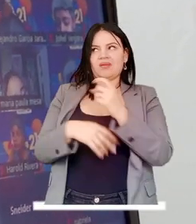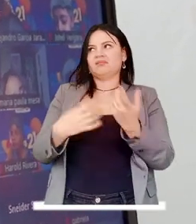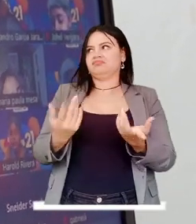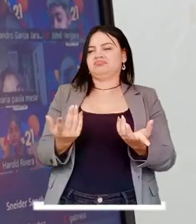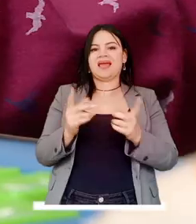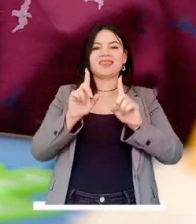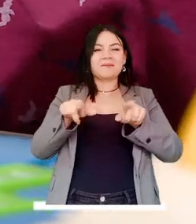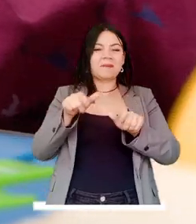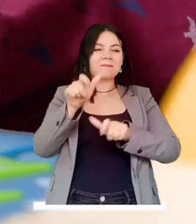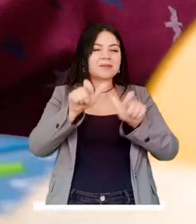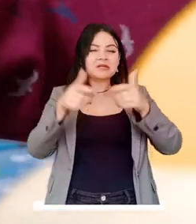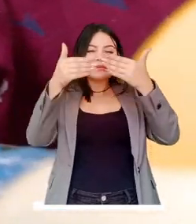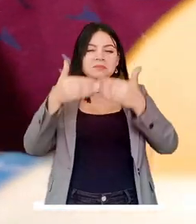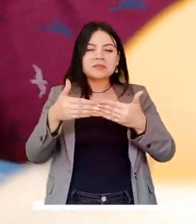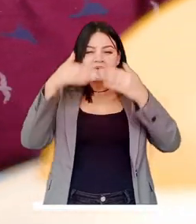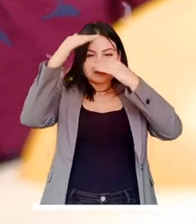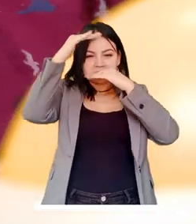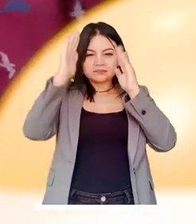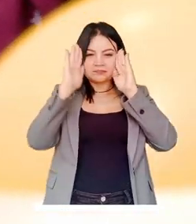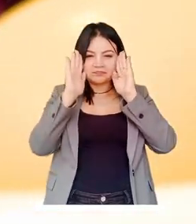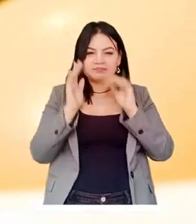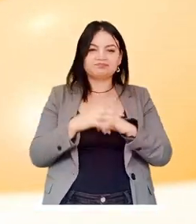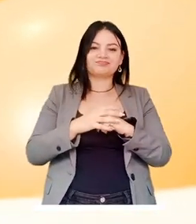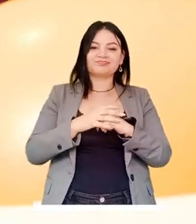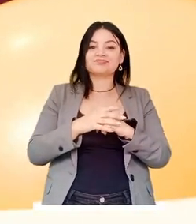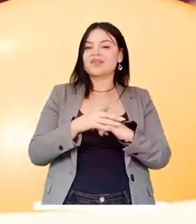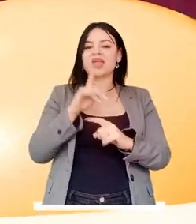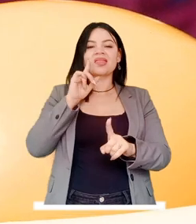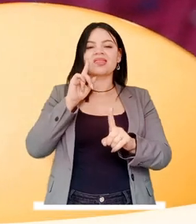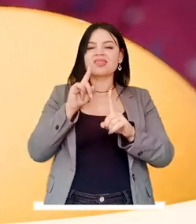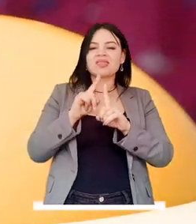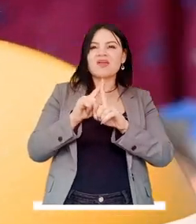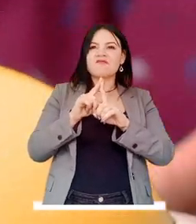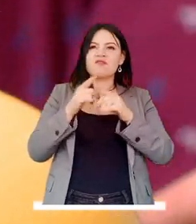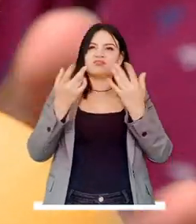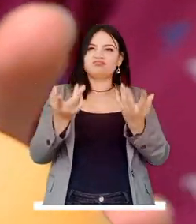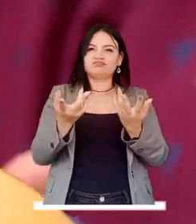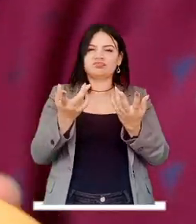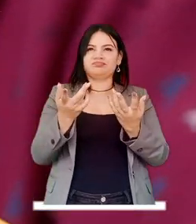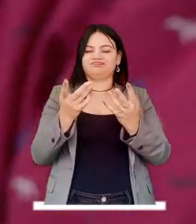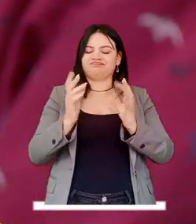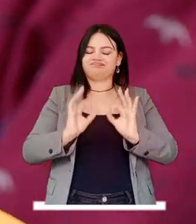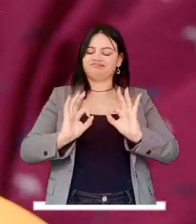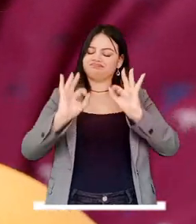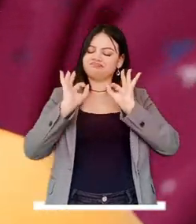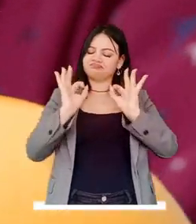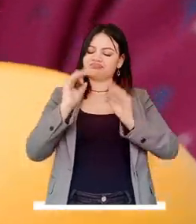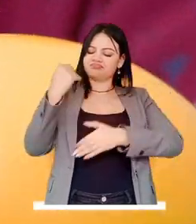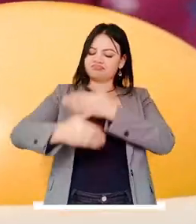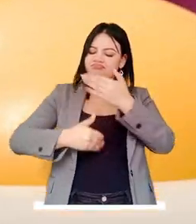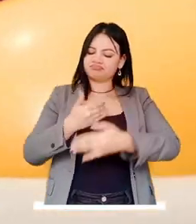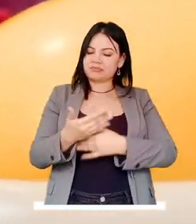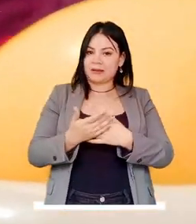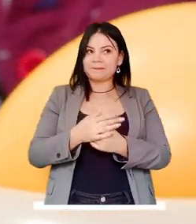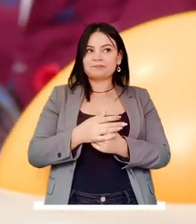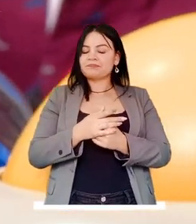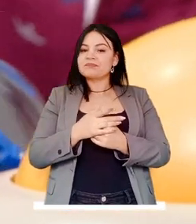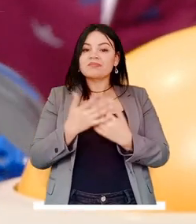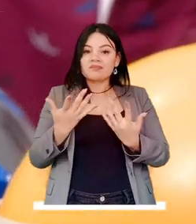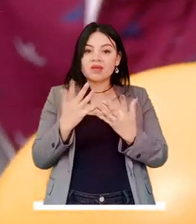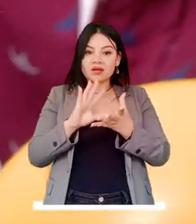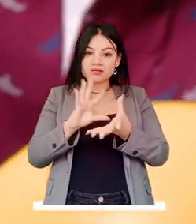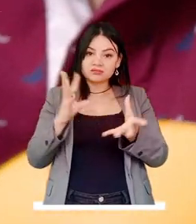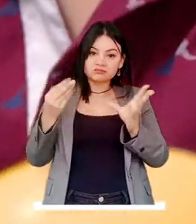psicosocial. También atendemos población con discapacidad visual y buscamos generar procesos de calidad